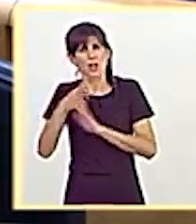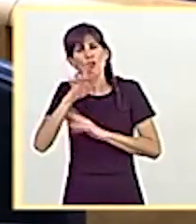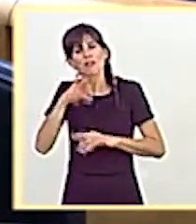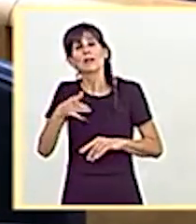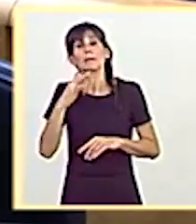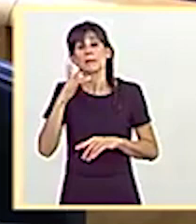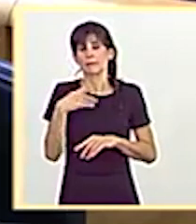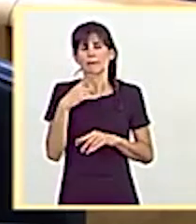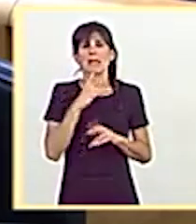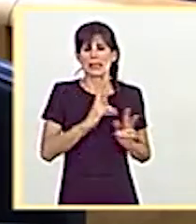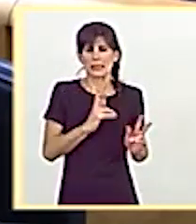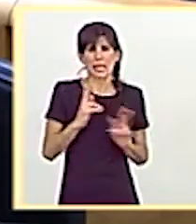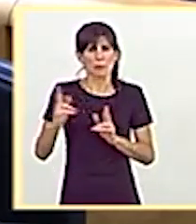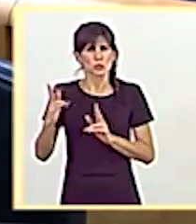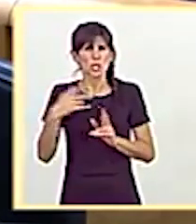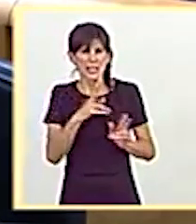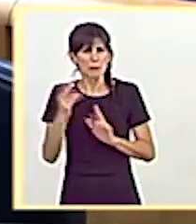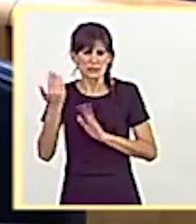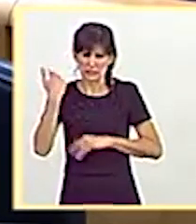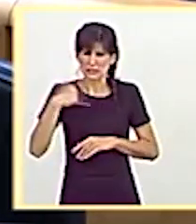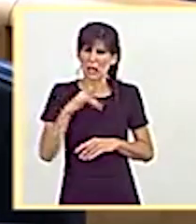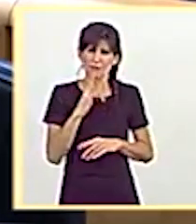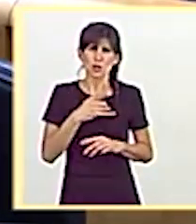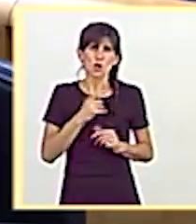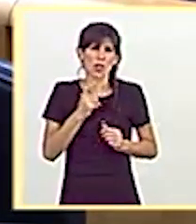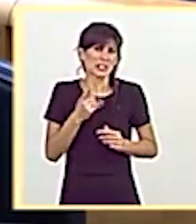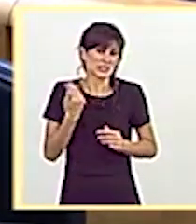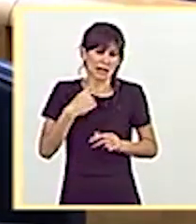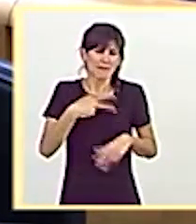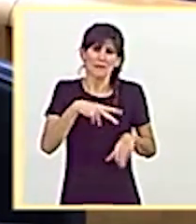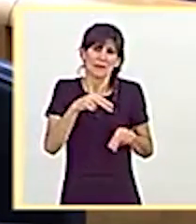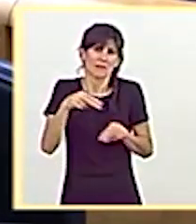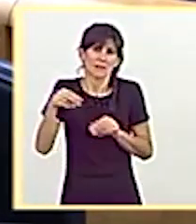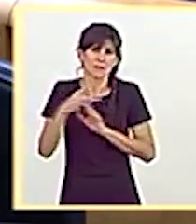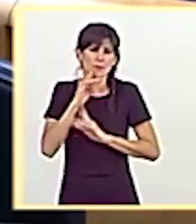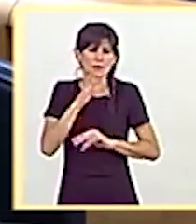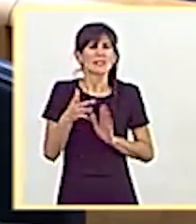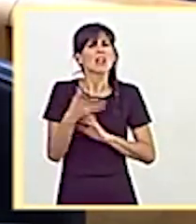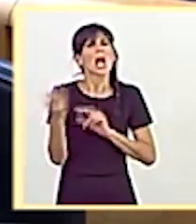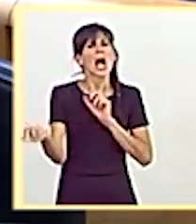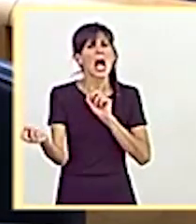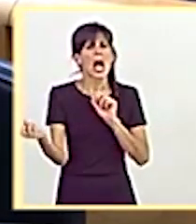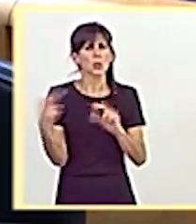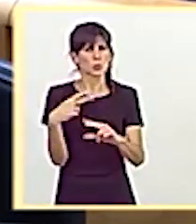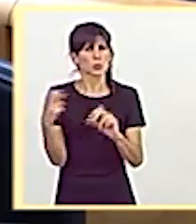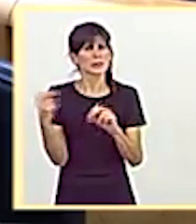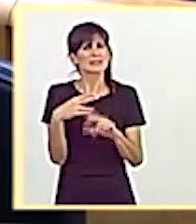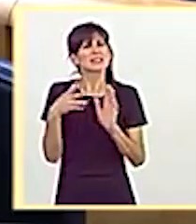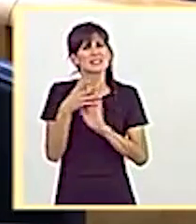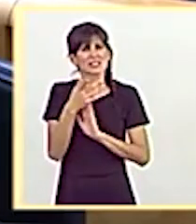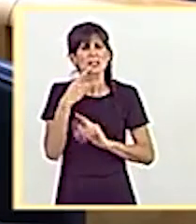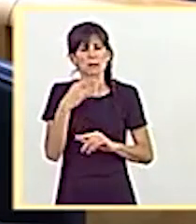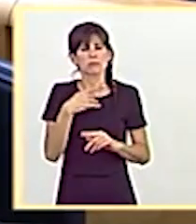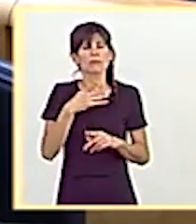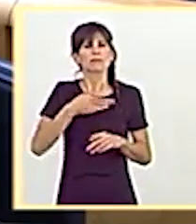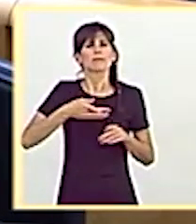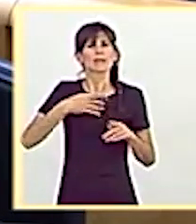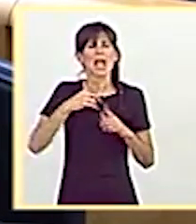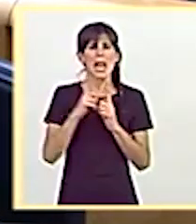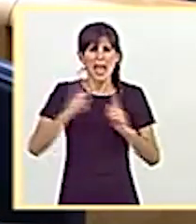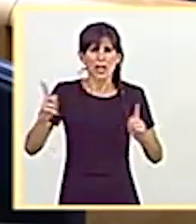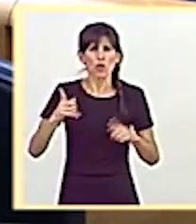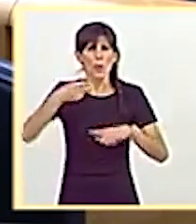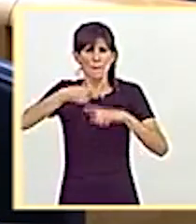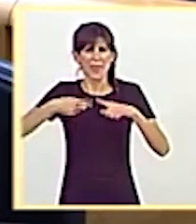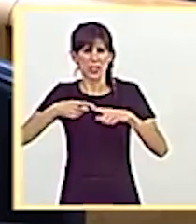en otros tramos cuya concesión ya ha concluido también, la autopista, sin duda, captará la mayor parte del tráfico de largo y medio recorrido y la